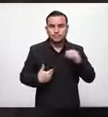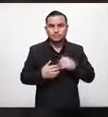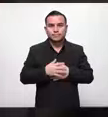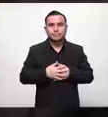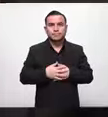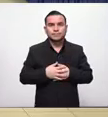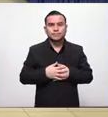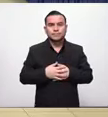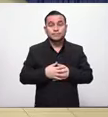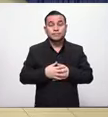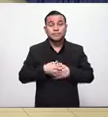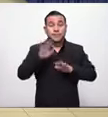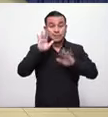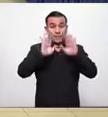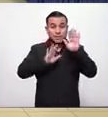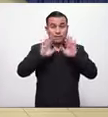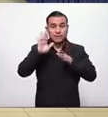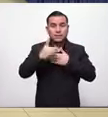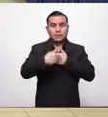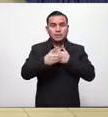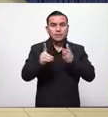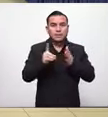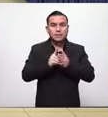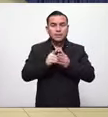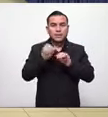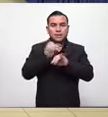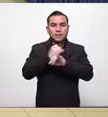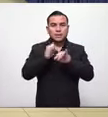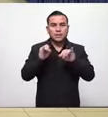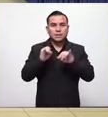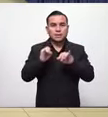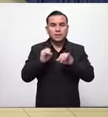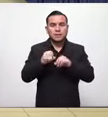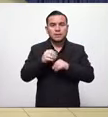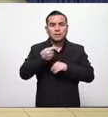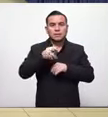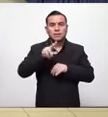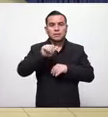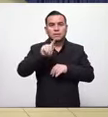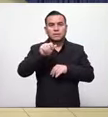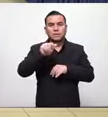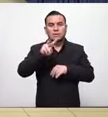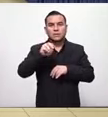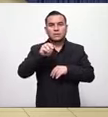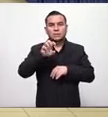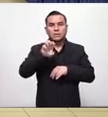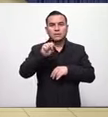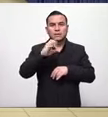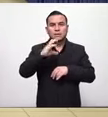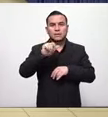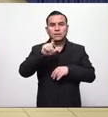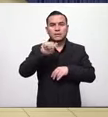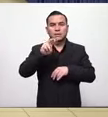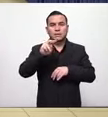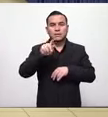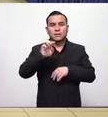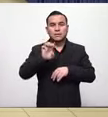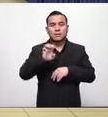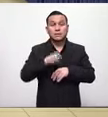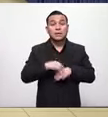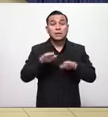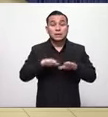diputado le doy la palabra al diputado independiente gustavo escalante nos queríamos comentar sí gracias